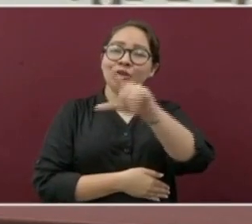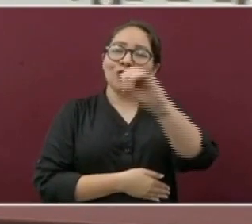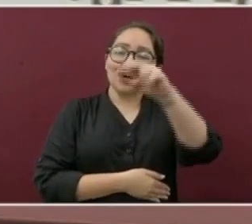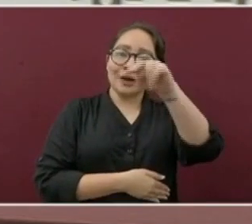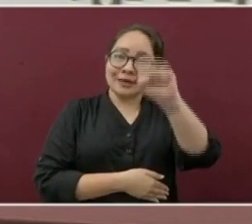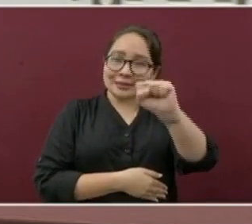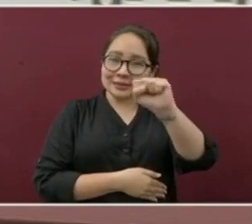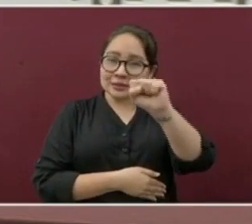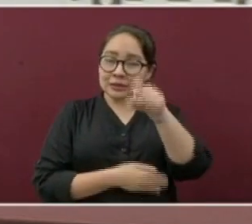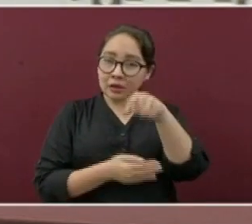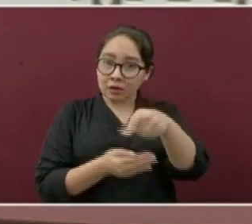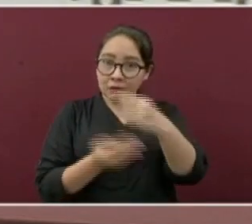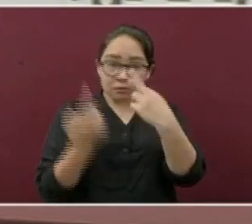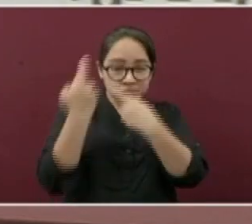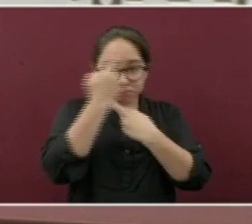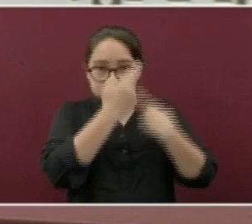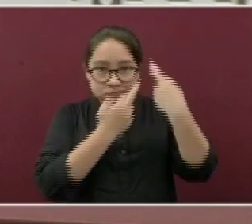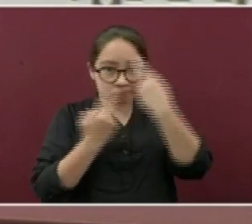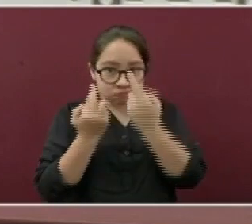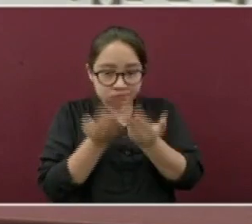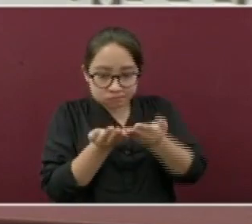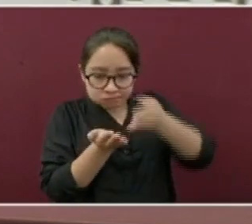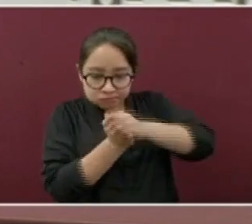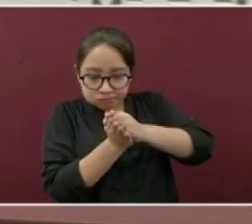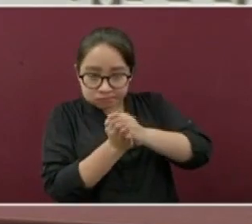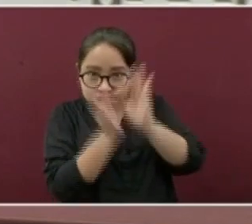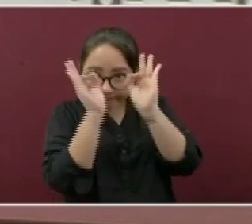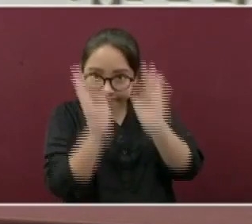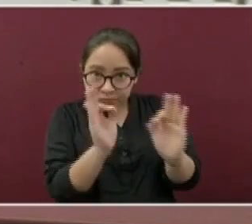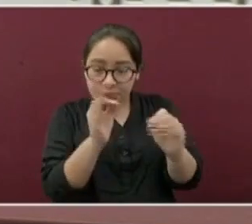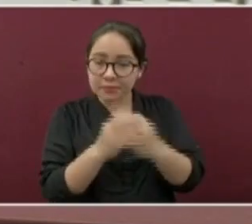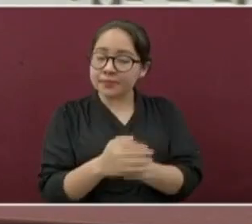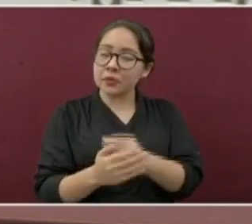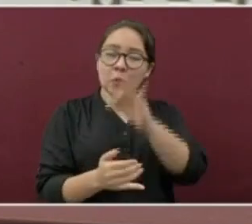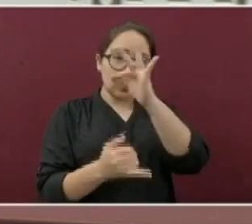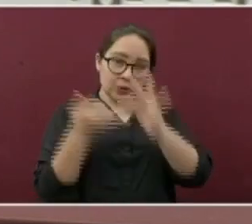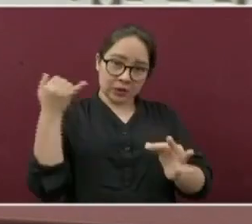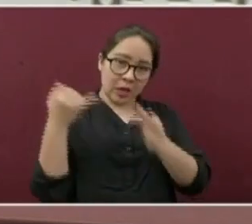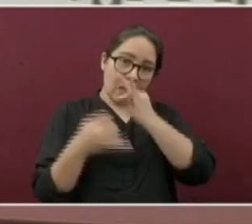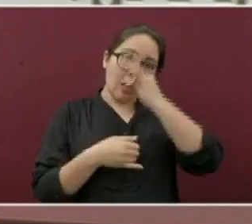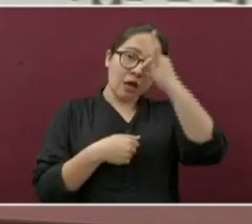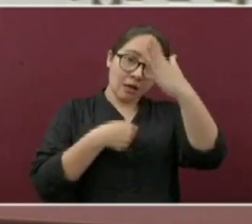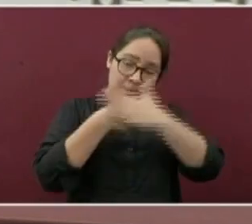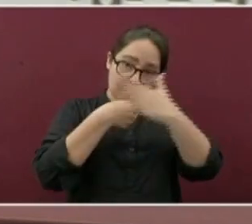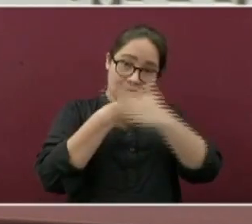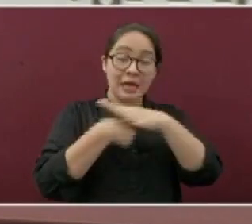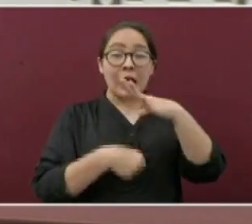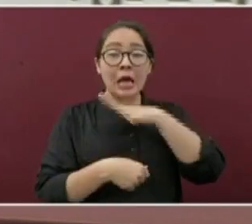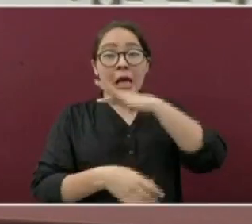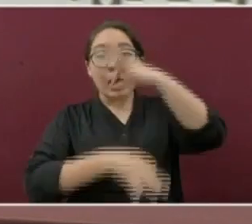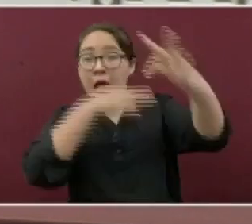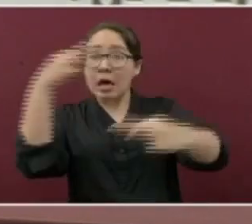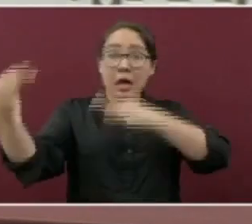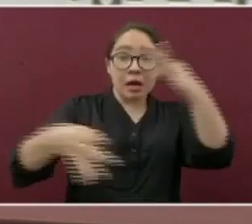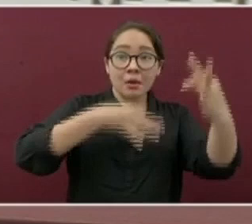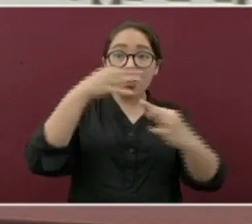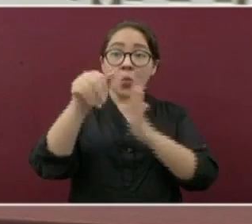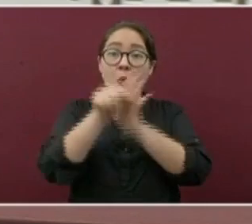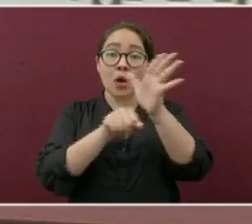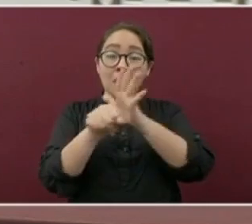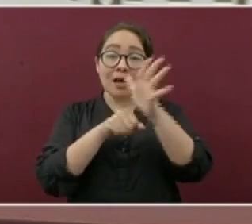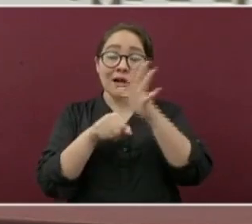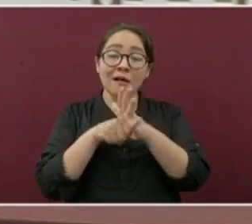bien cerrada. Finalmente, informo a la población sobre la alerta sanitaria por la